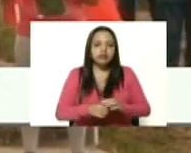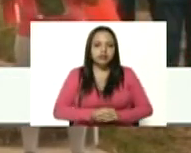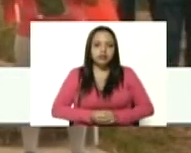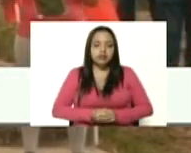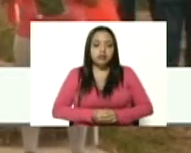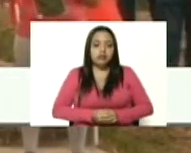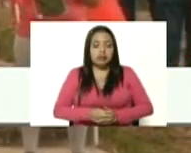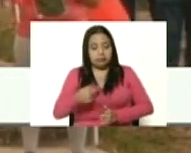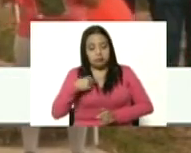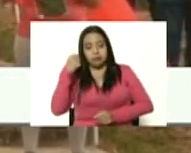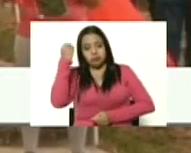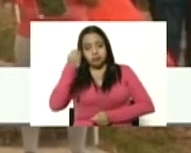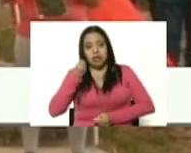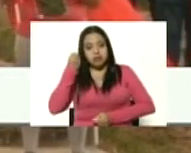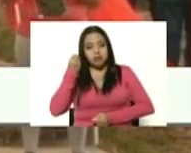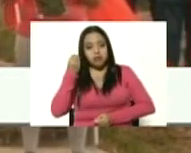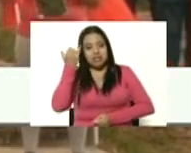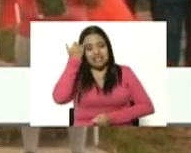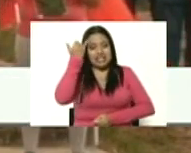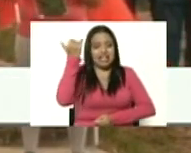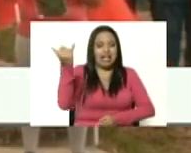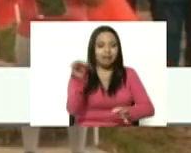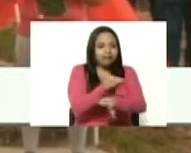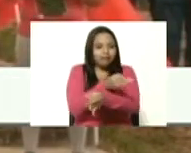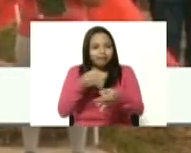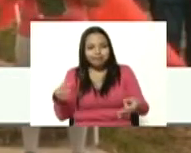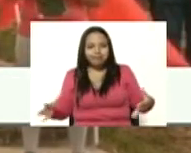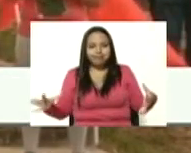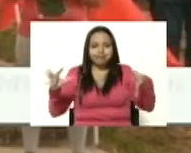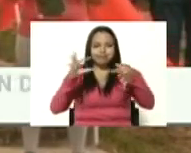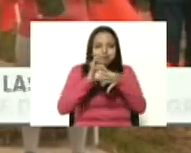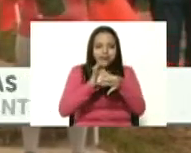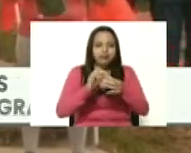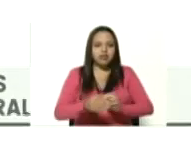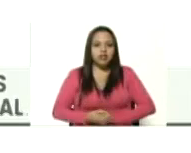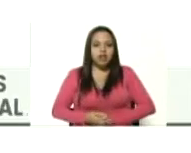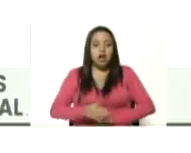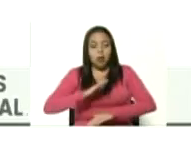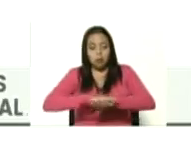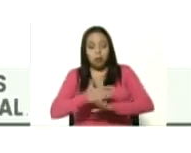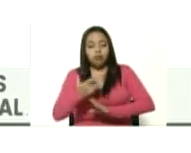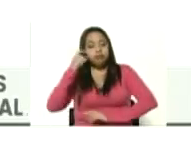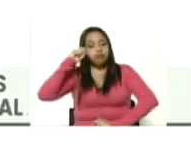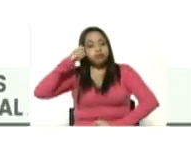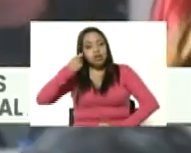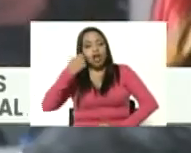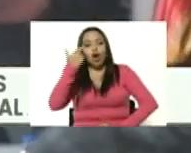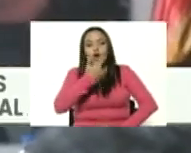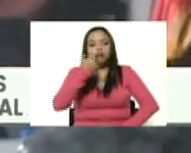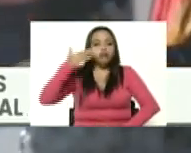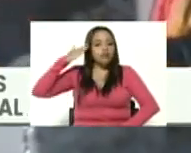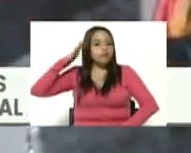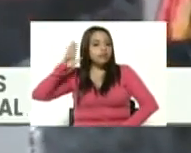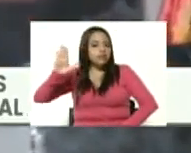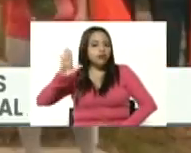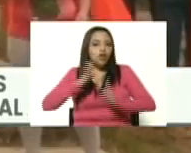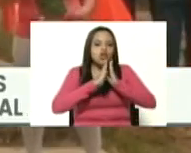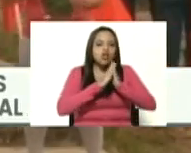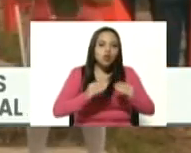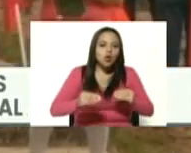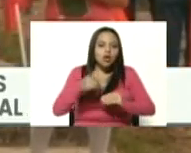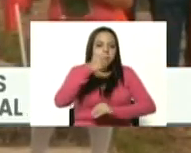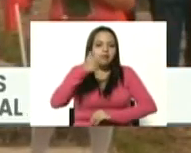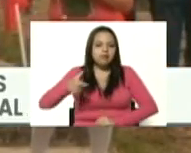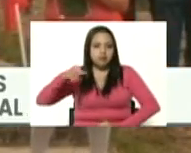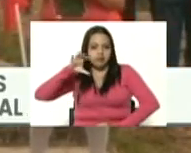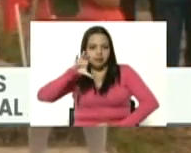a mi me parece una iniciativa extraordinaria ya que nos está recordando el compromiso que tenemos todos los patriotas